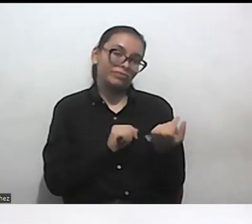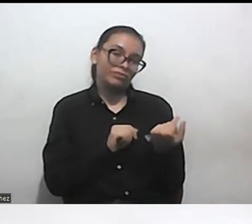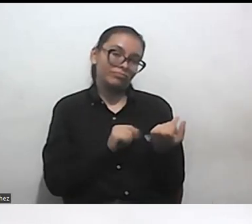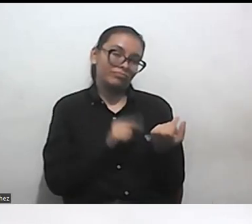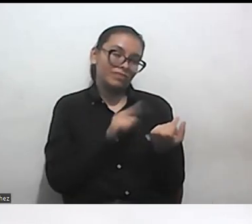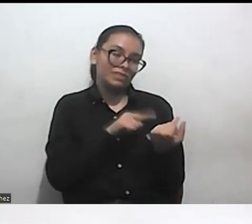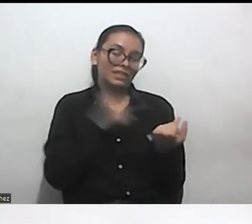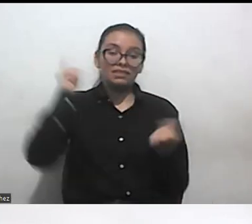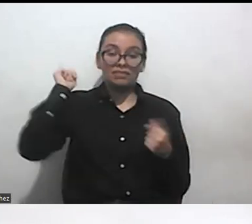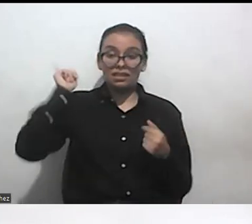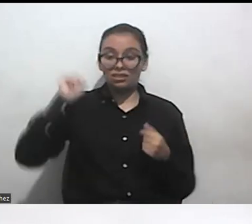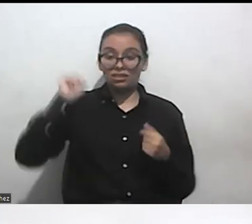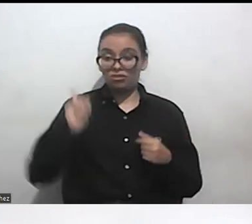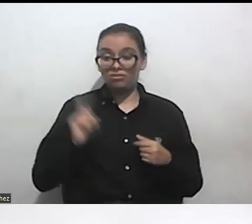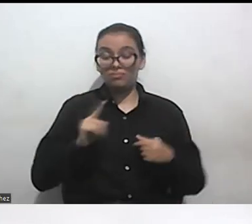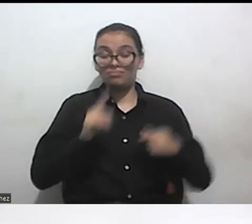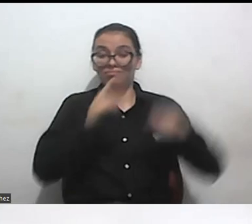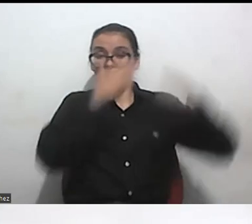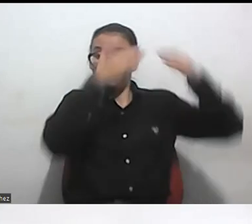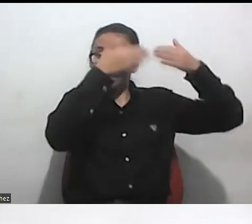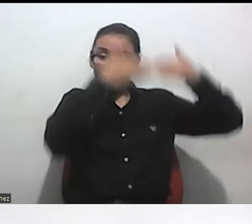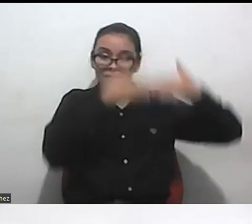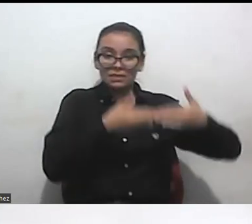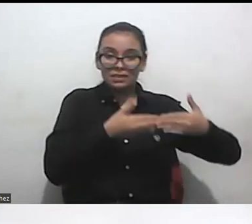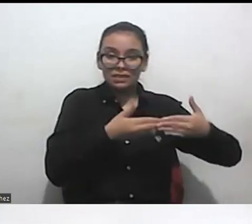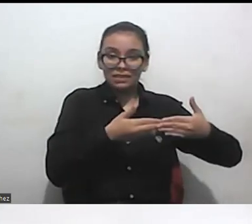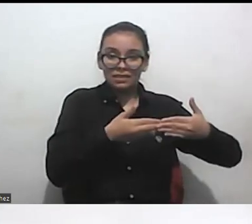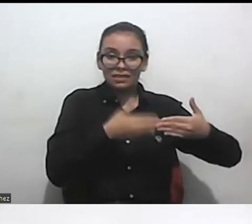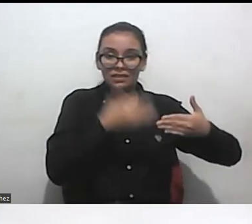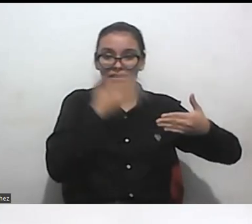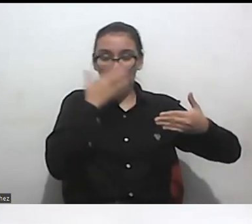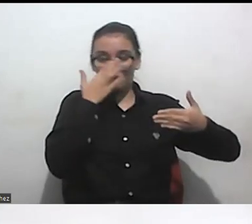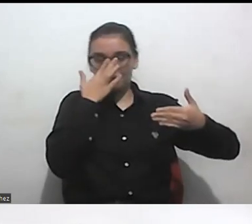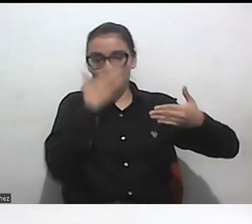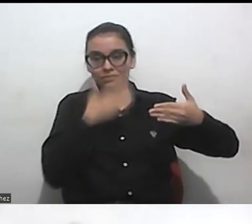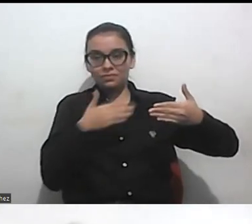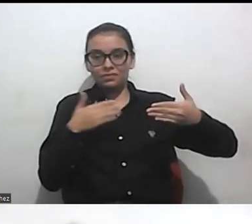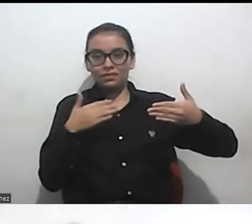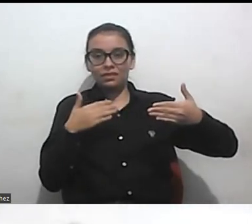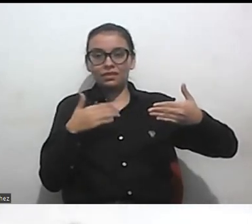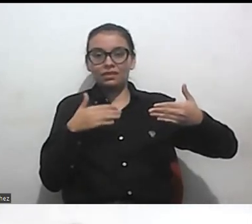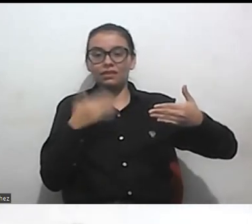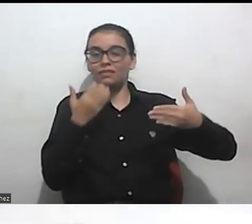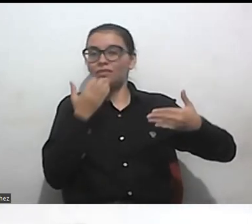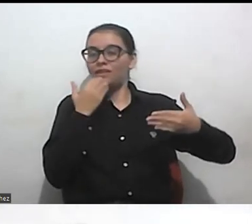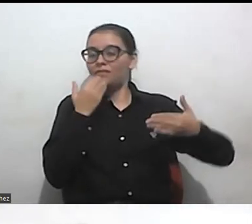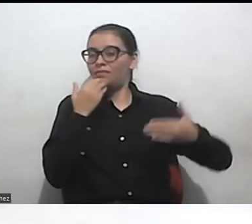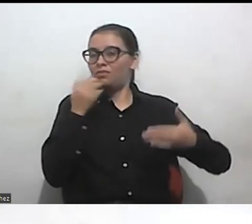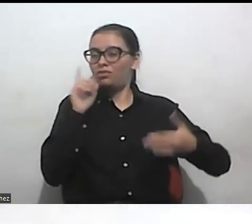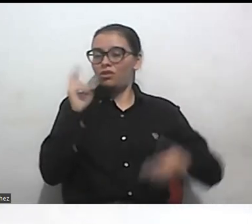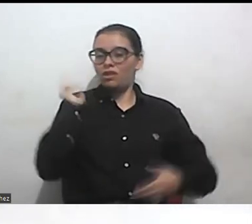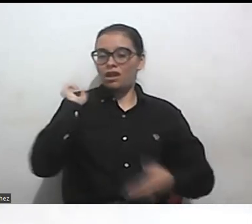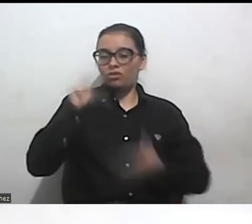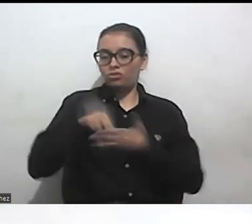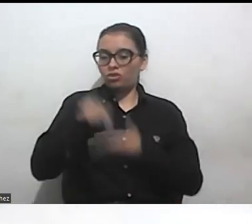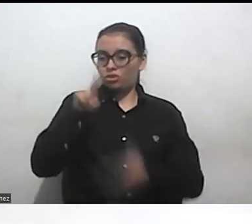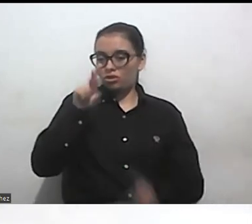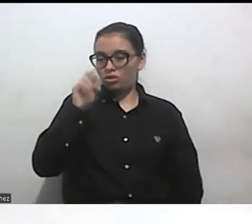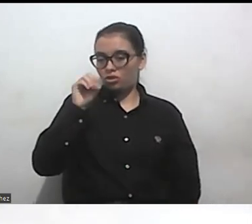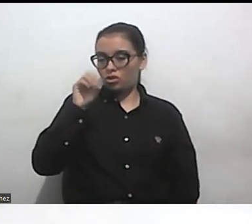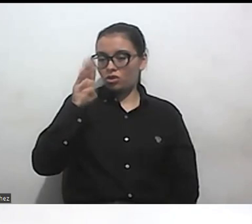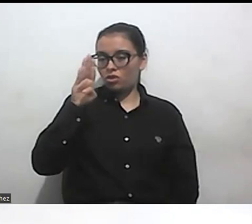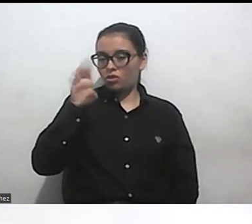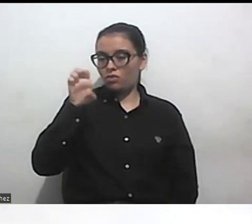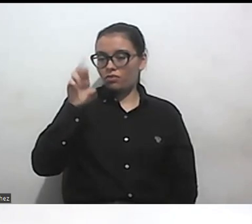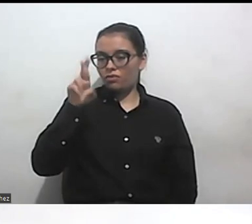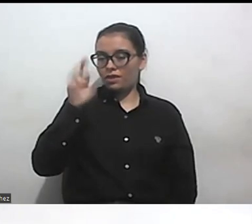la gente con discapacidad le decía antes de empezar la llamada robert martin fue el primer comisionado del